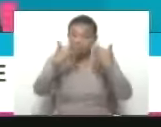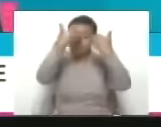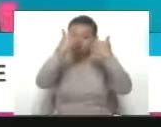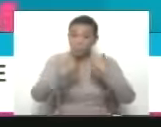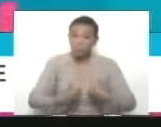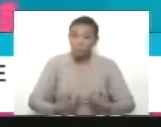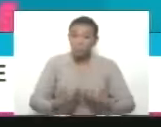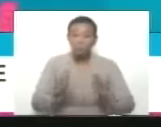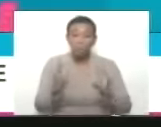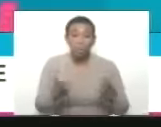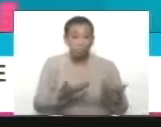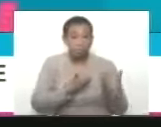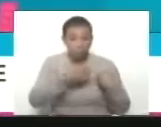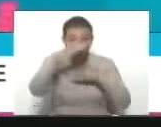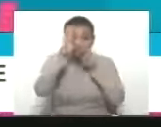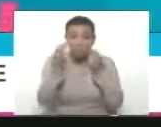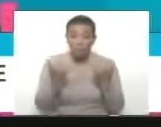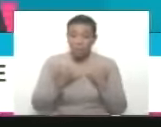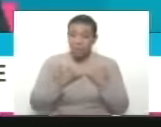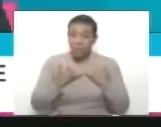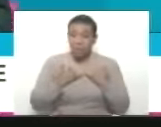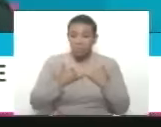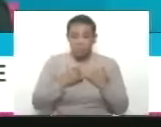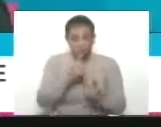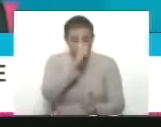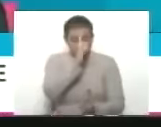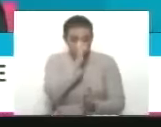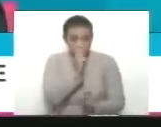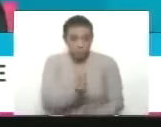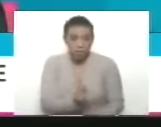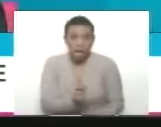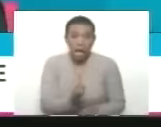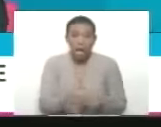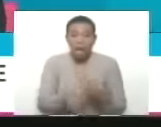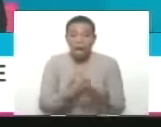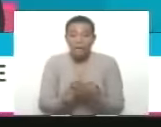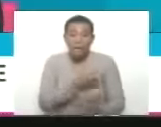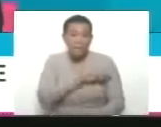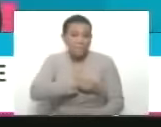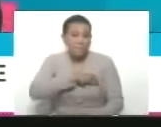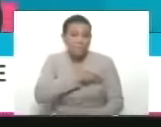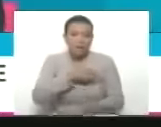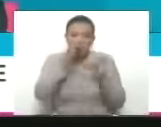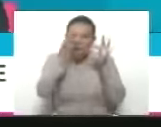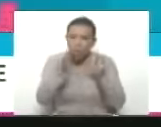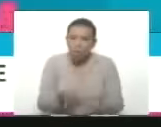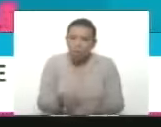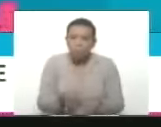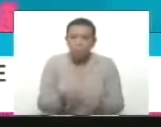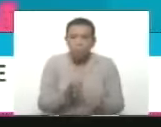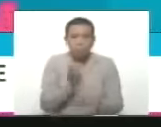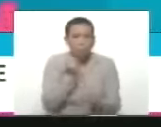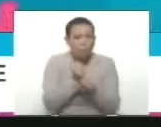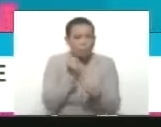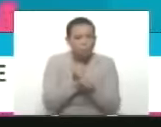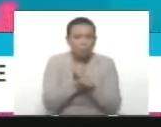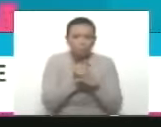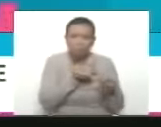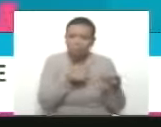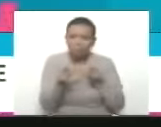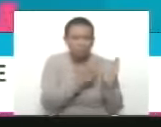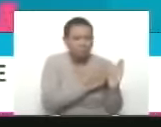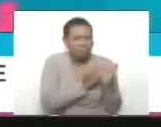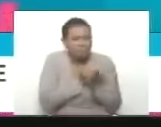porque yo voy a atender a esta gran misión. Bueno, por lo menos hasta que esta misión ya esté establecida, esté funcionando y esté